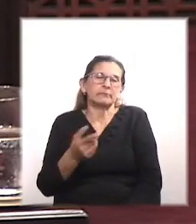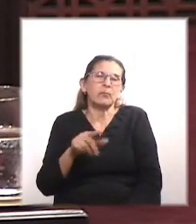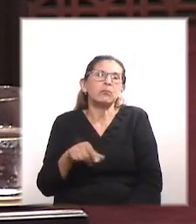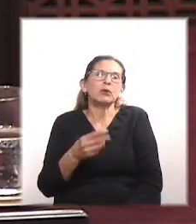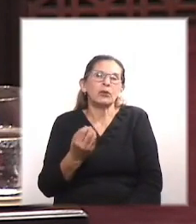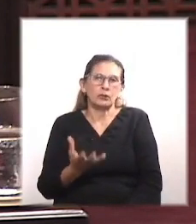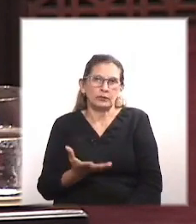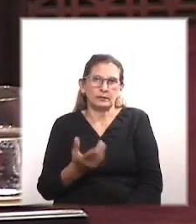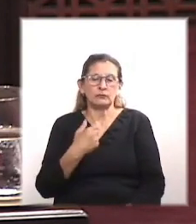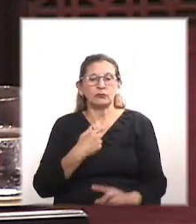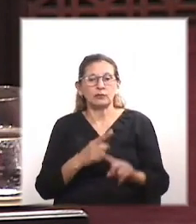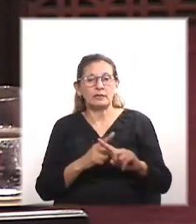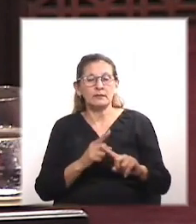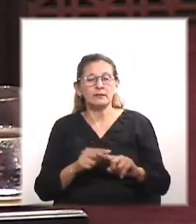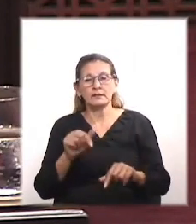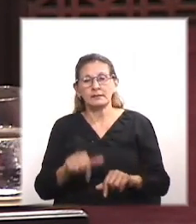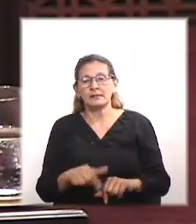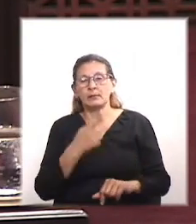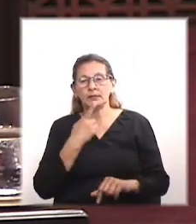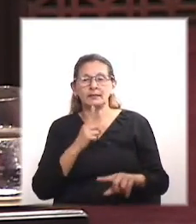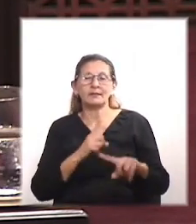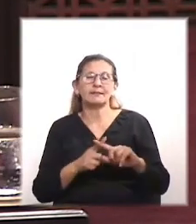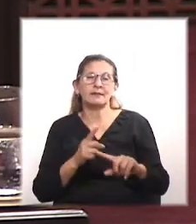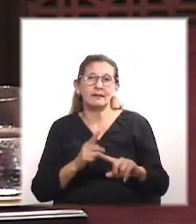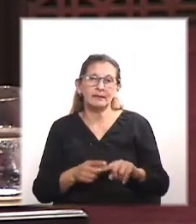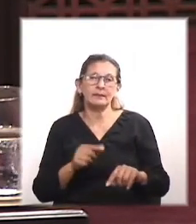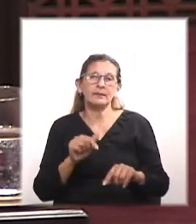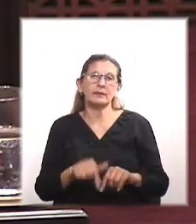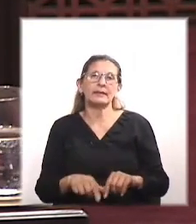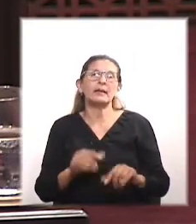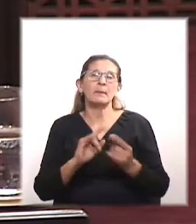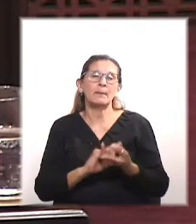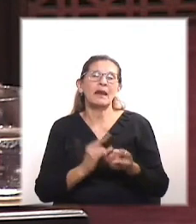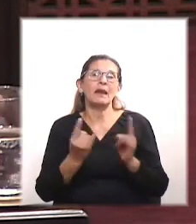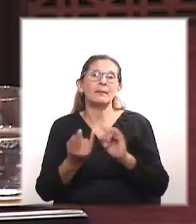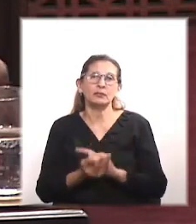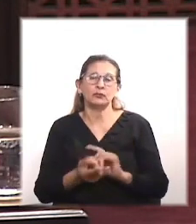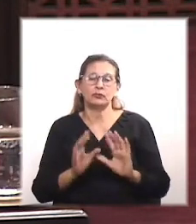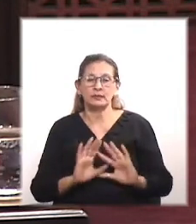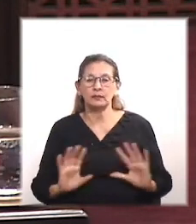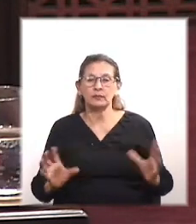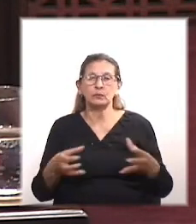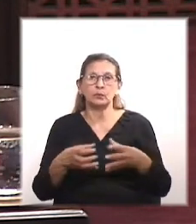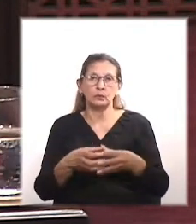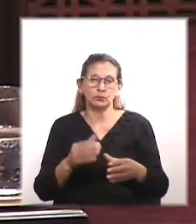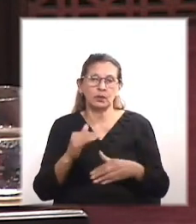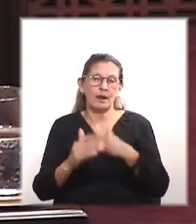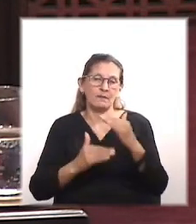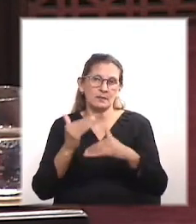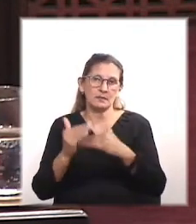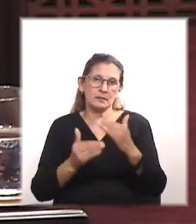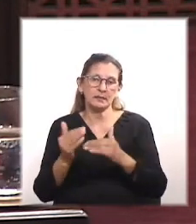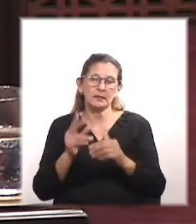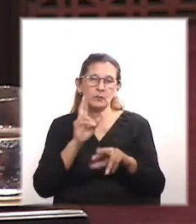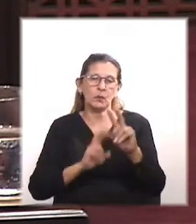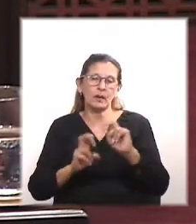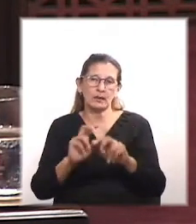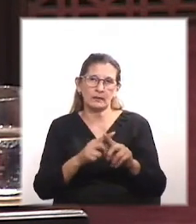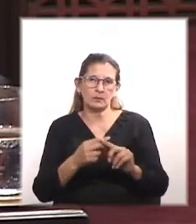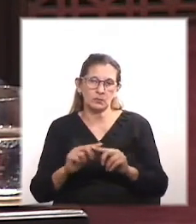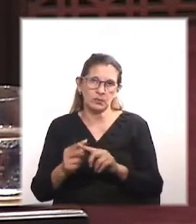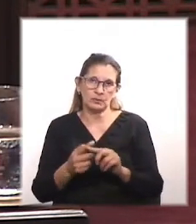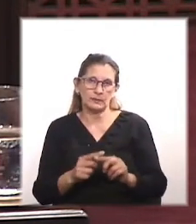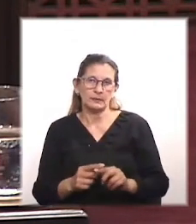tenemos que tomarlas. Celebro este tipo de políticas, celebro que podamos, el Parlamento en su conjunto, avanzar y generar la discusión.